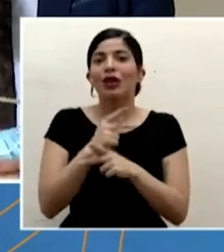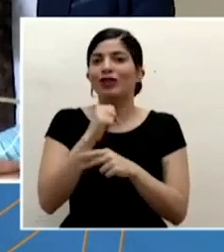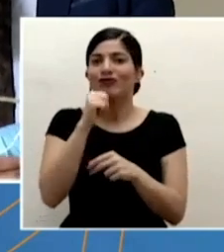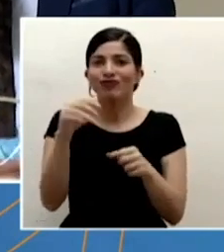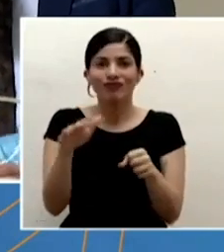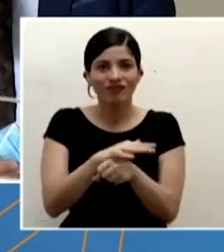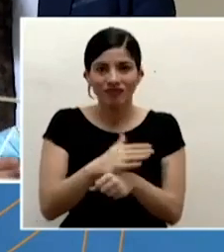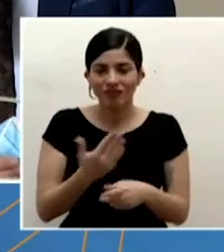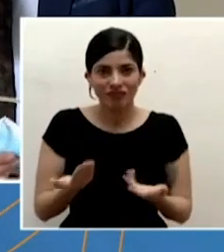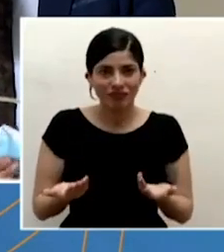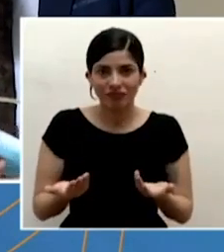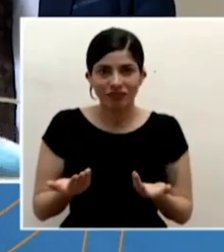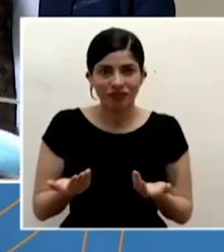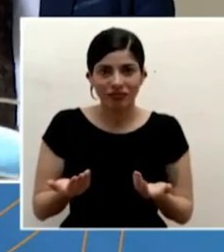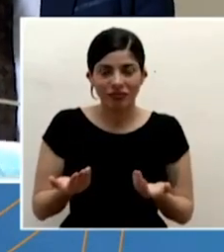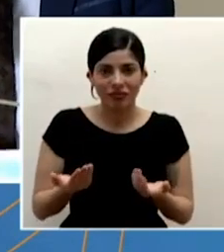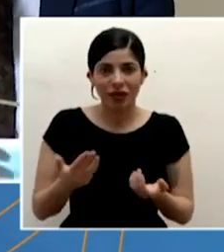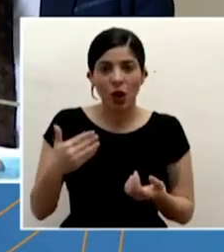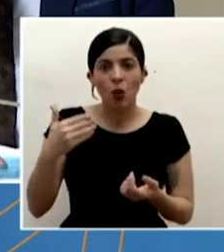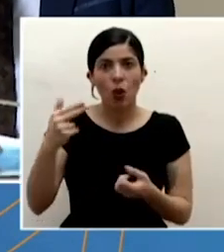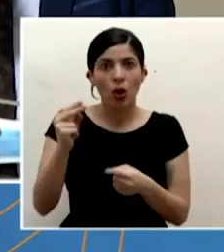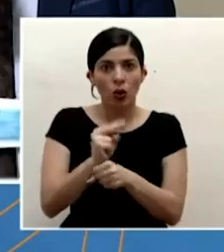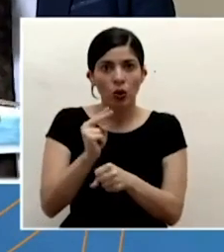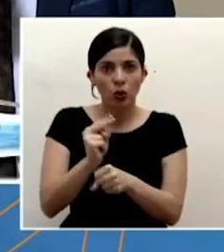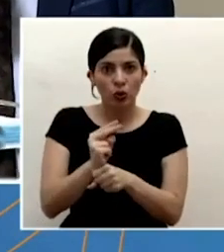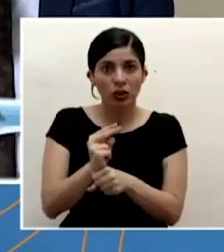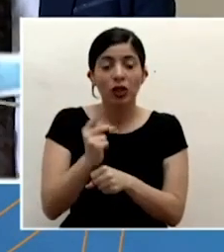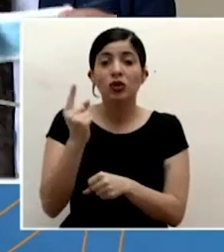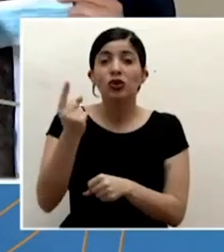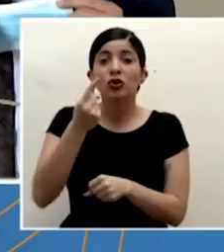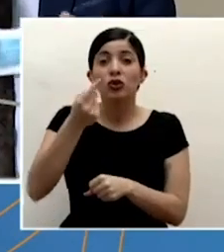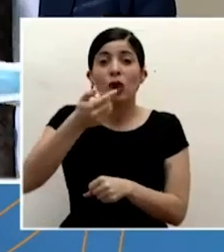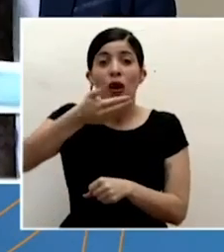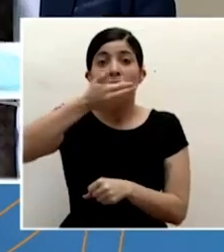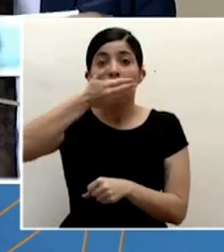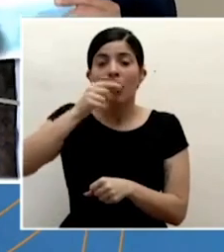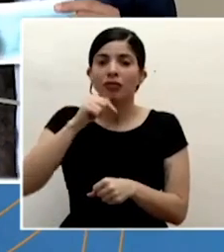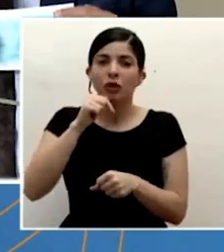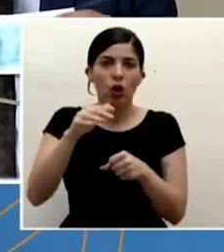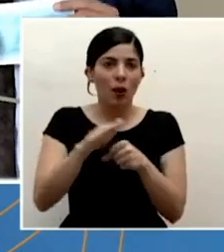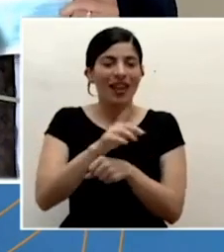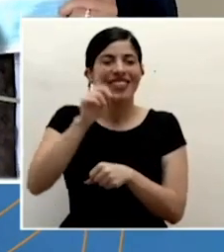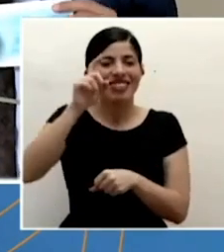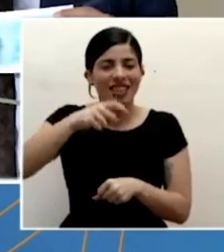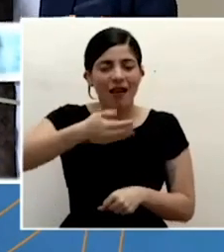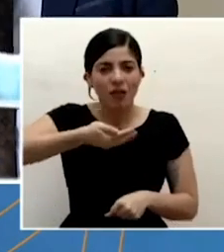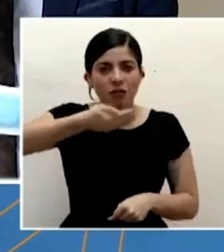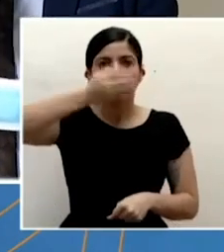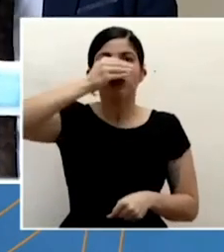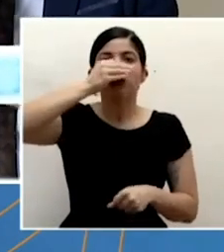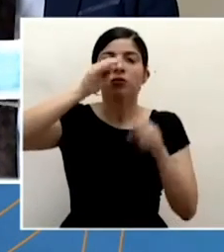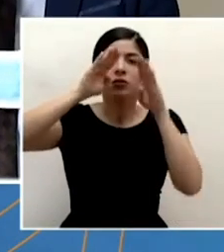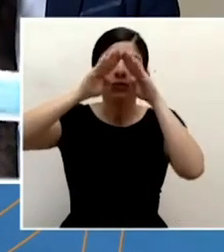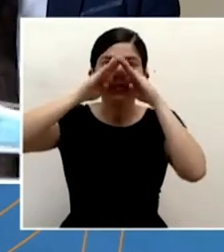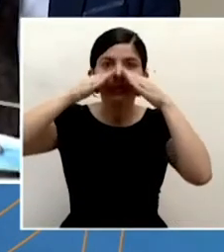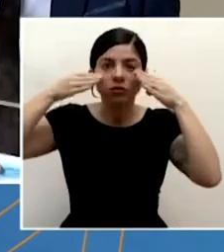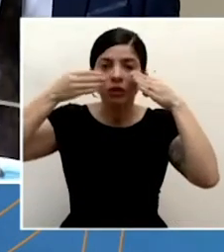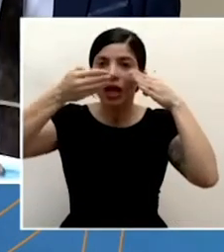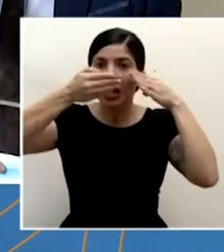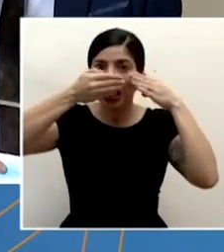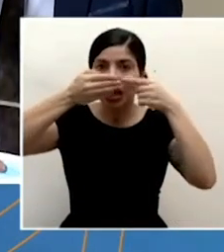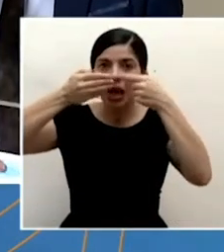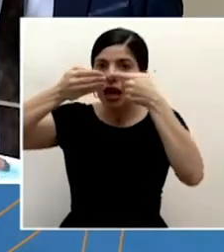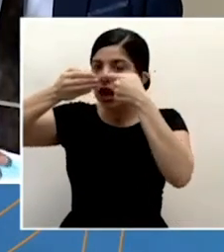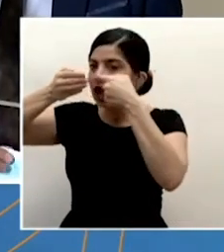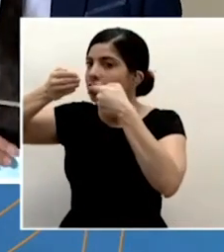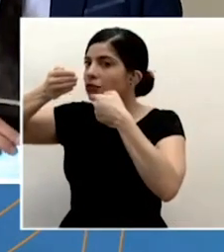para al momento de usarlas solamente usarla en la boca tiene que cubrir la nariz y tiene que cubrir la boca